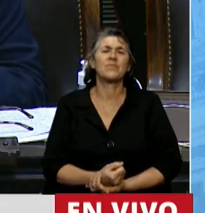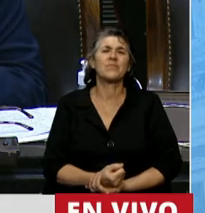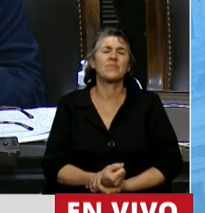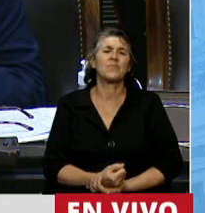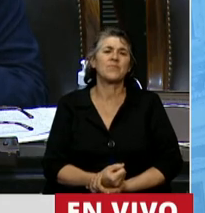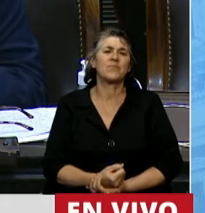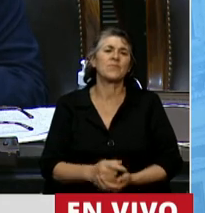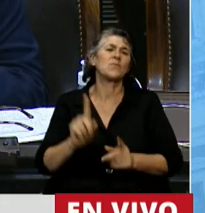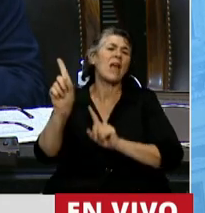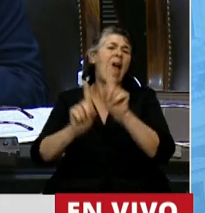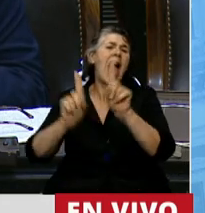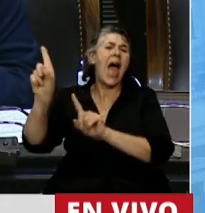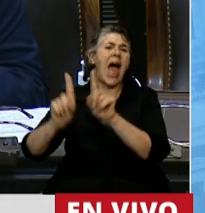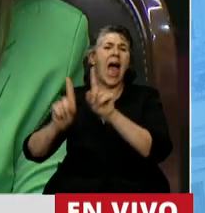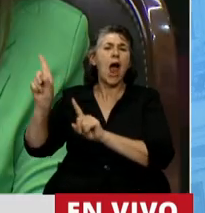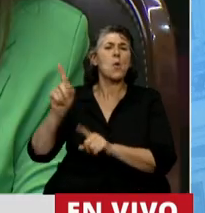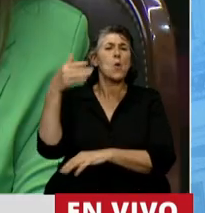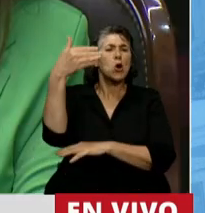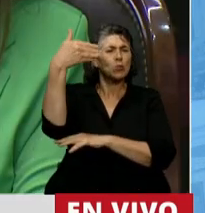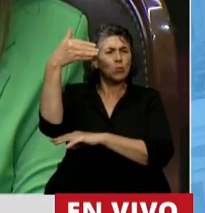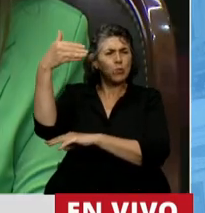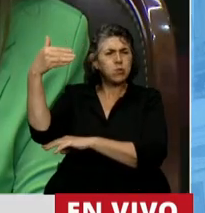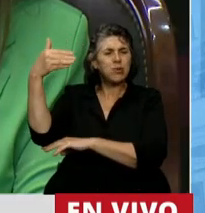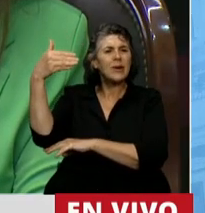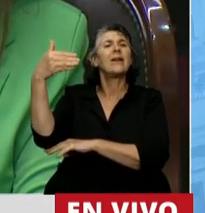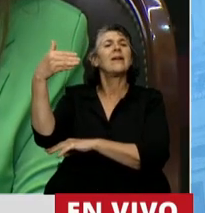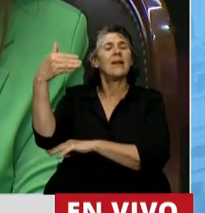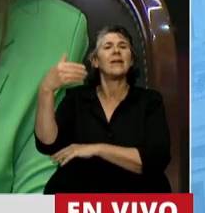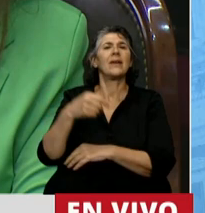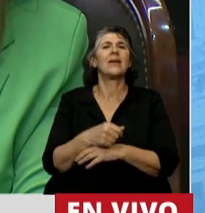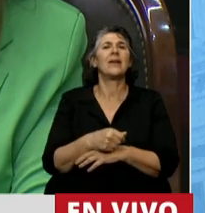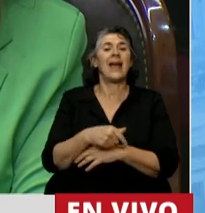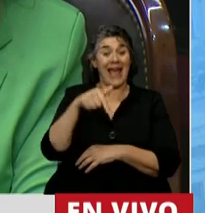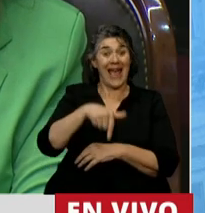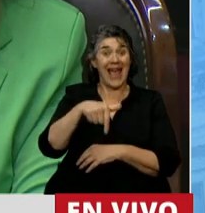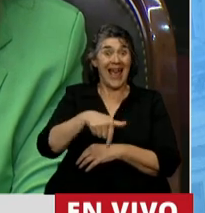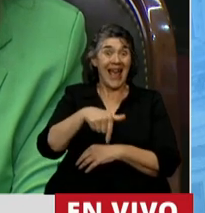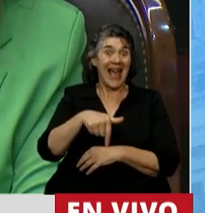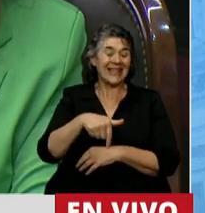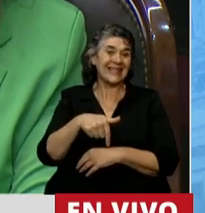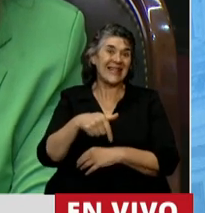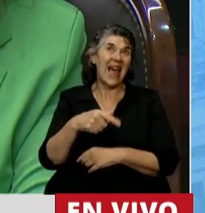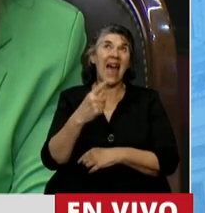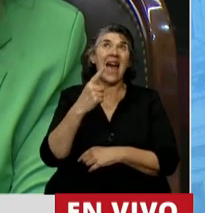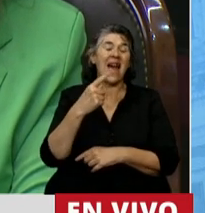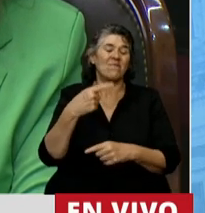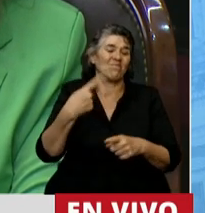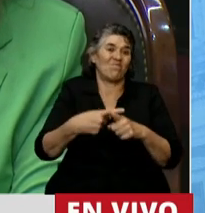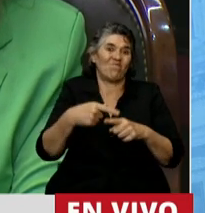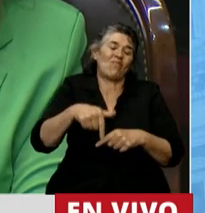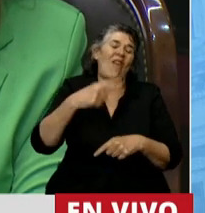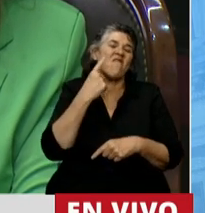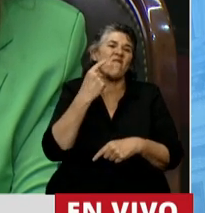discursos cómo se utiliza este hecho o esta celebración internacional